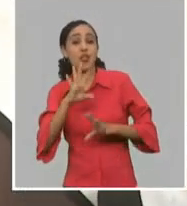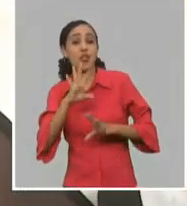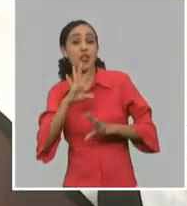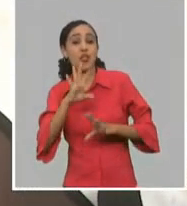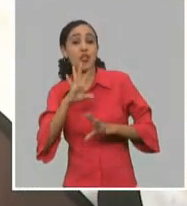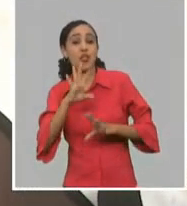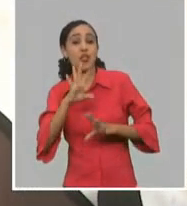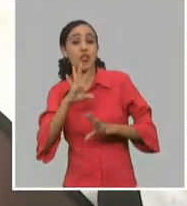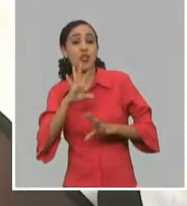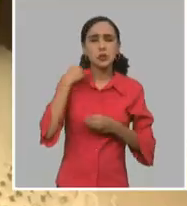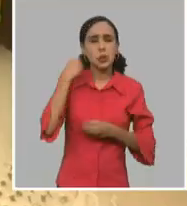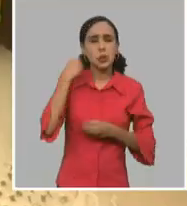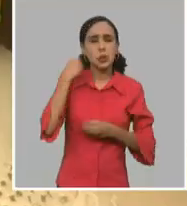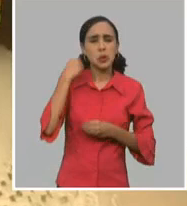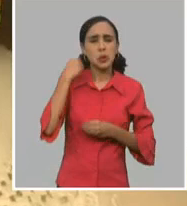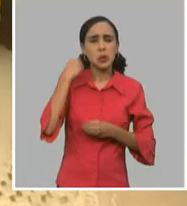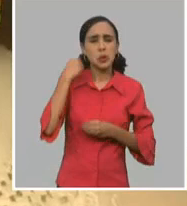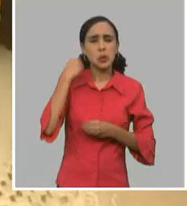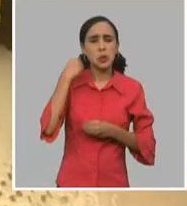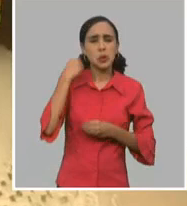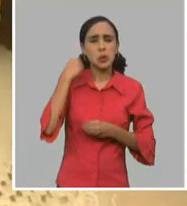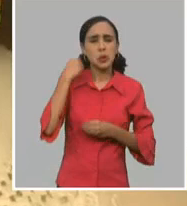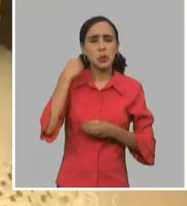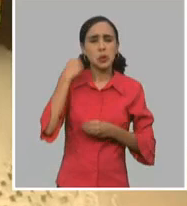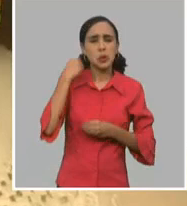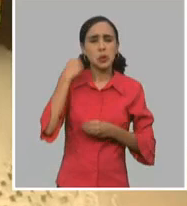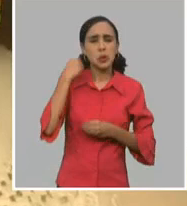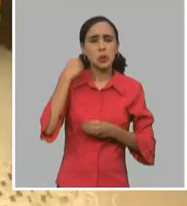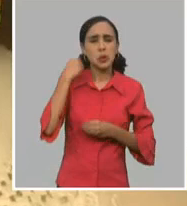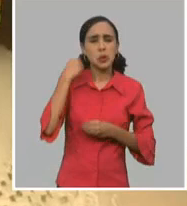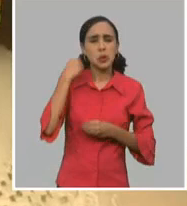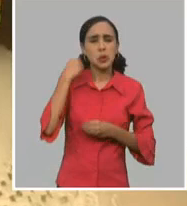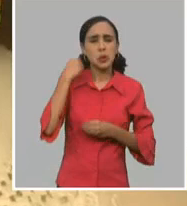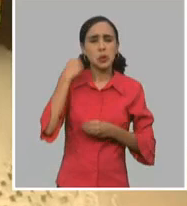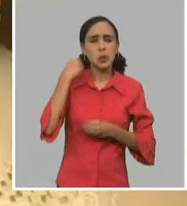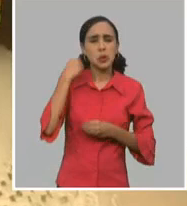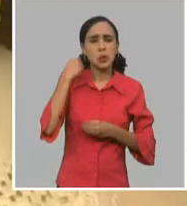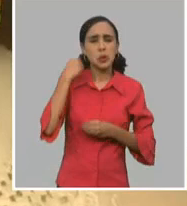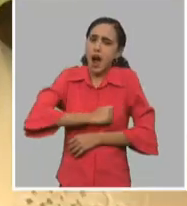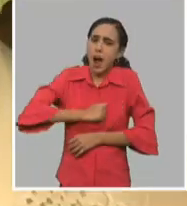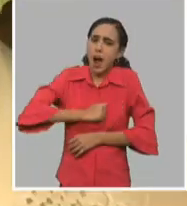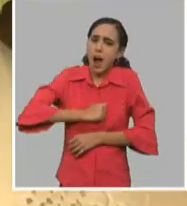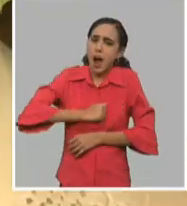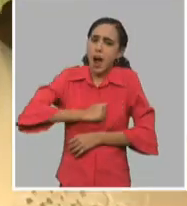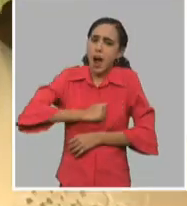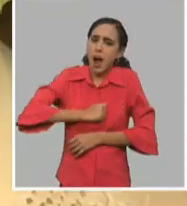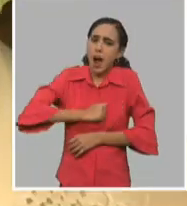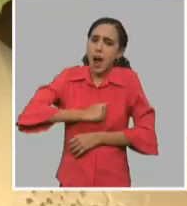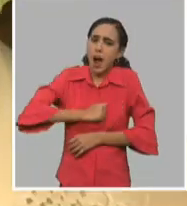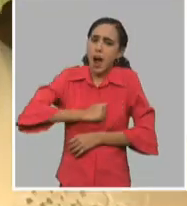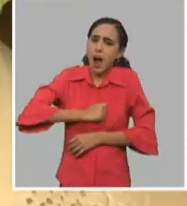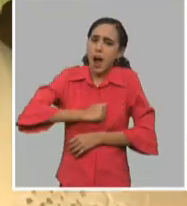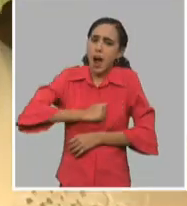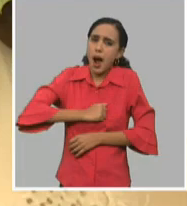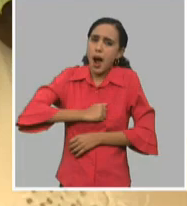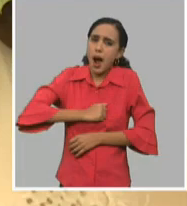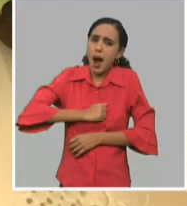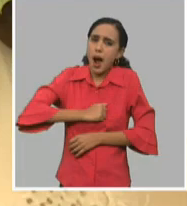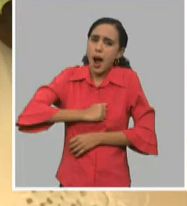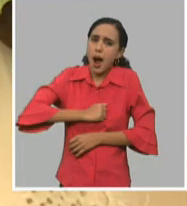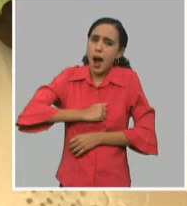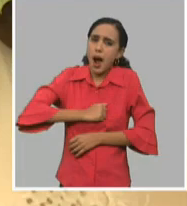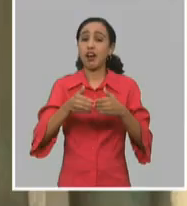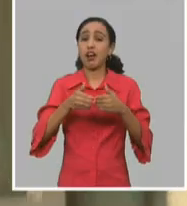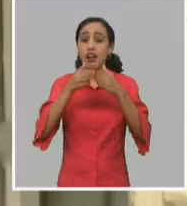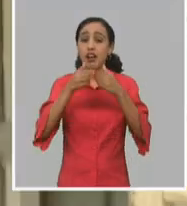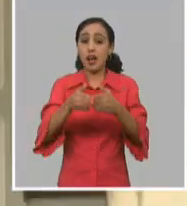Creo que han demostrado un infinito amor a esa carrera que han seleccionado. Granma tiene la complejidad